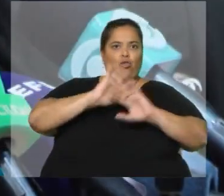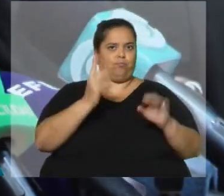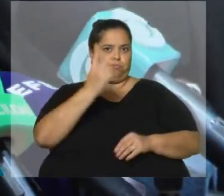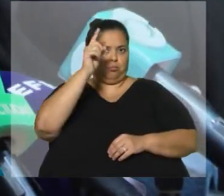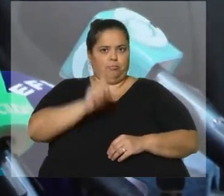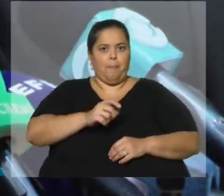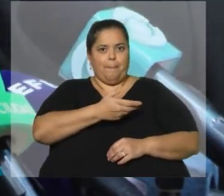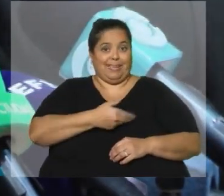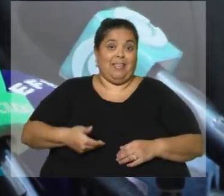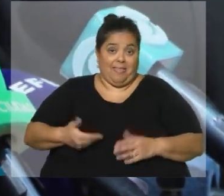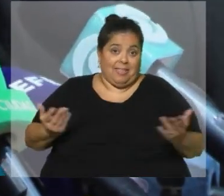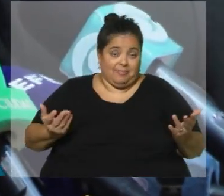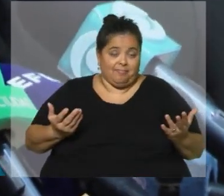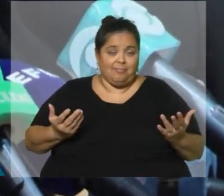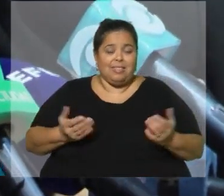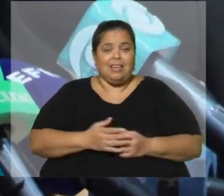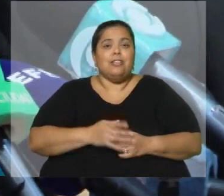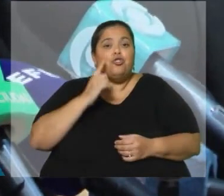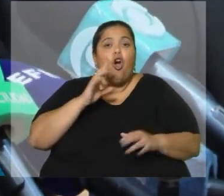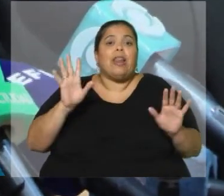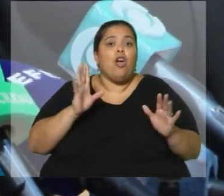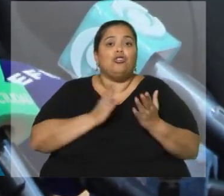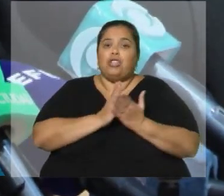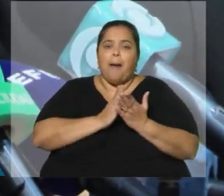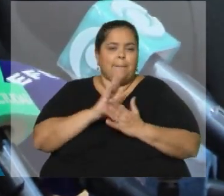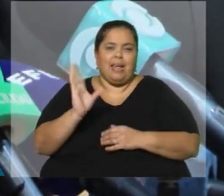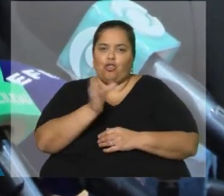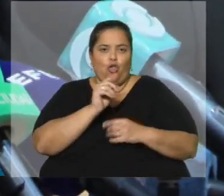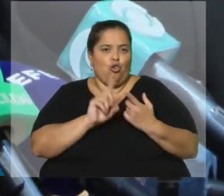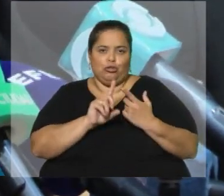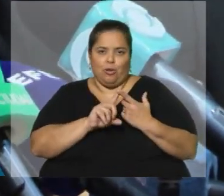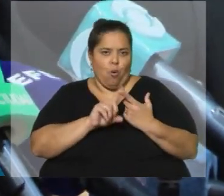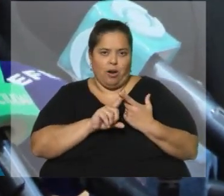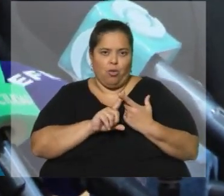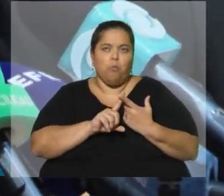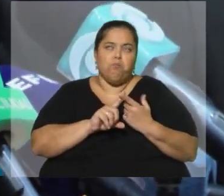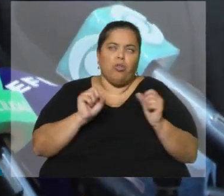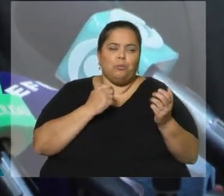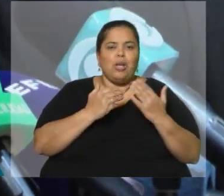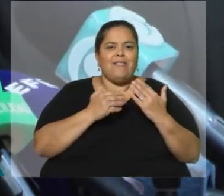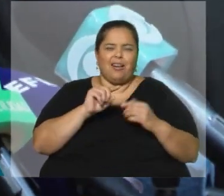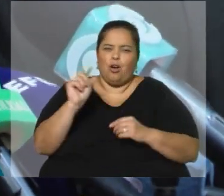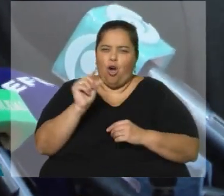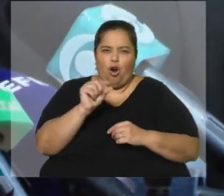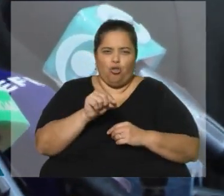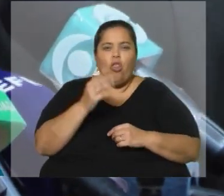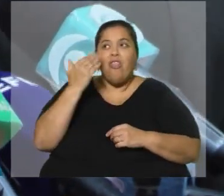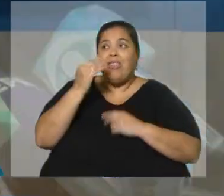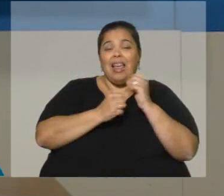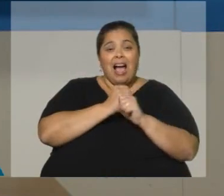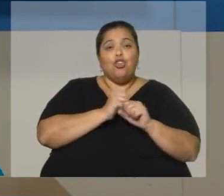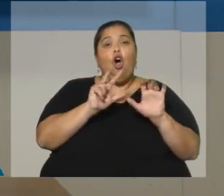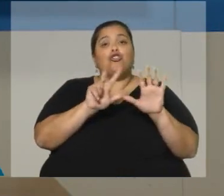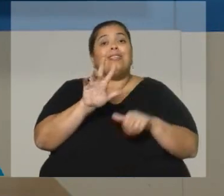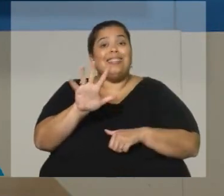creo que en todos los acuerdos que ha habido desde... Podemos hablar brevemente de eso desde el 85 en adelante.